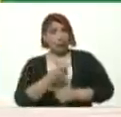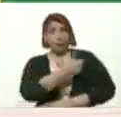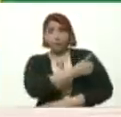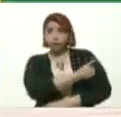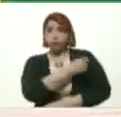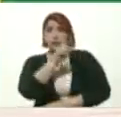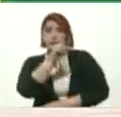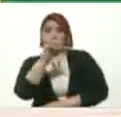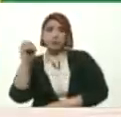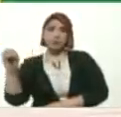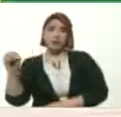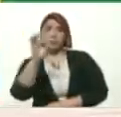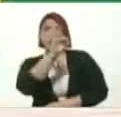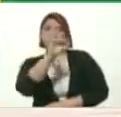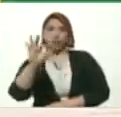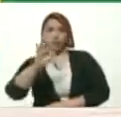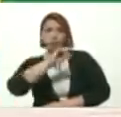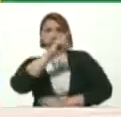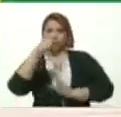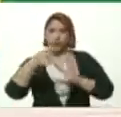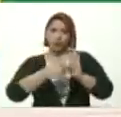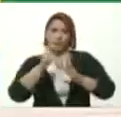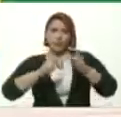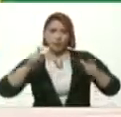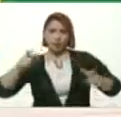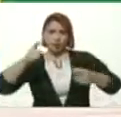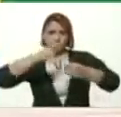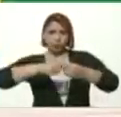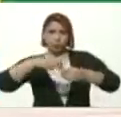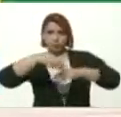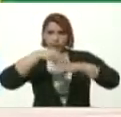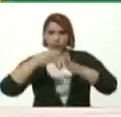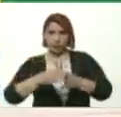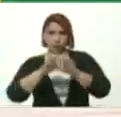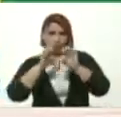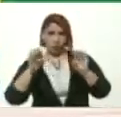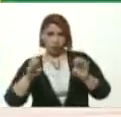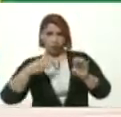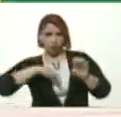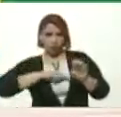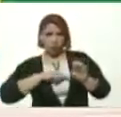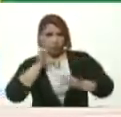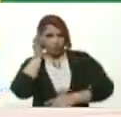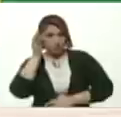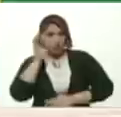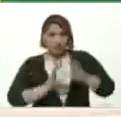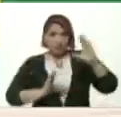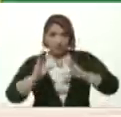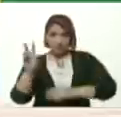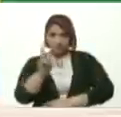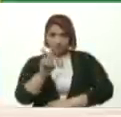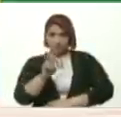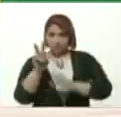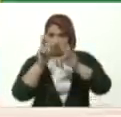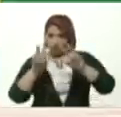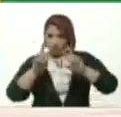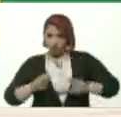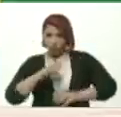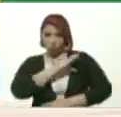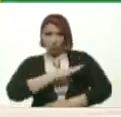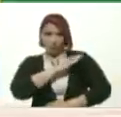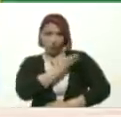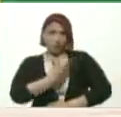% Del personal Nosotros estamos Haciendo estudios En el consejo científico De Venezuela En la comisión